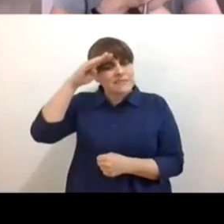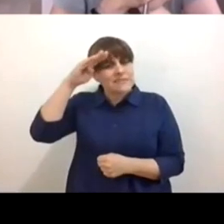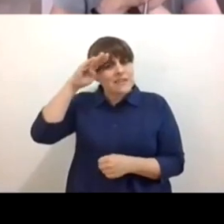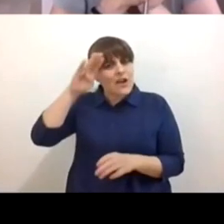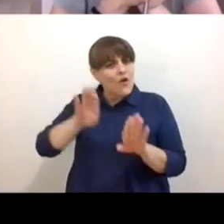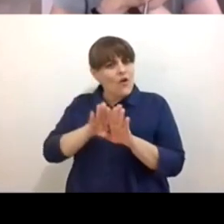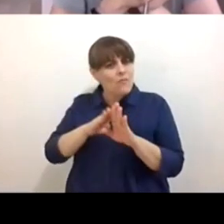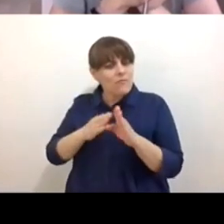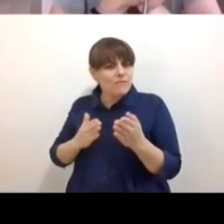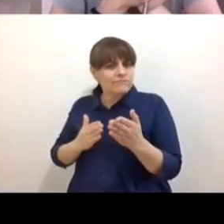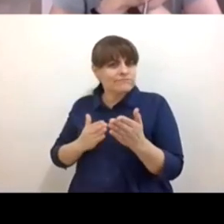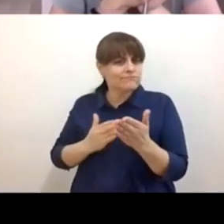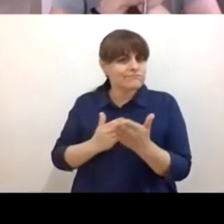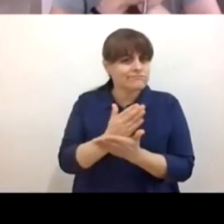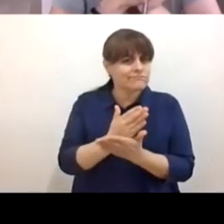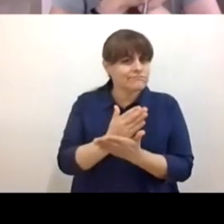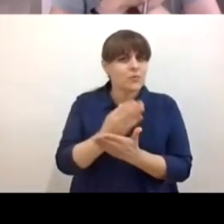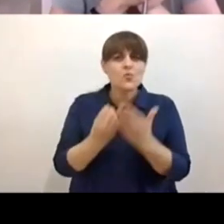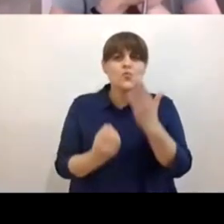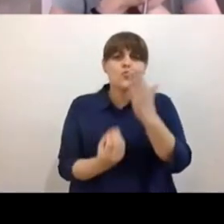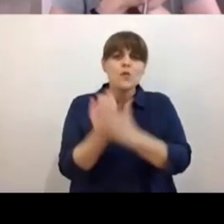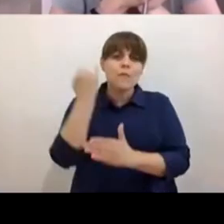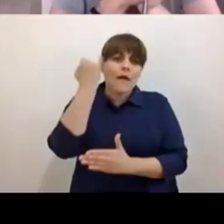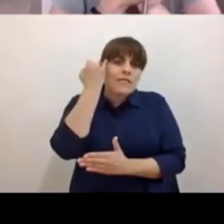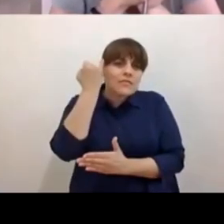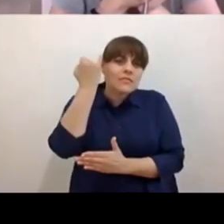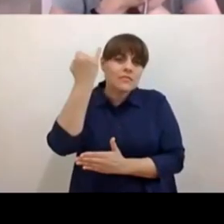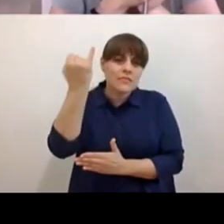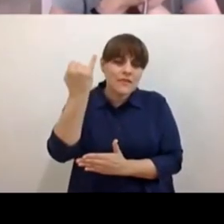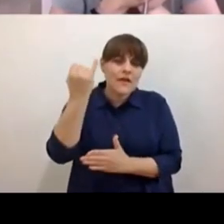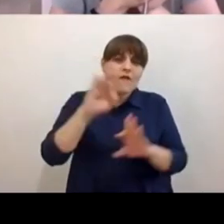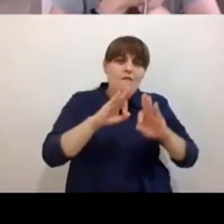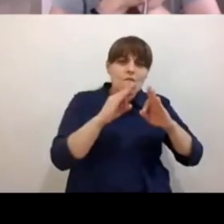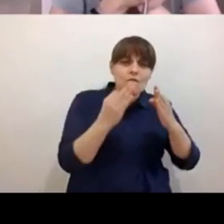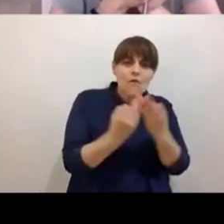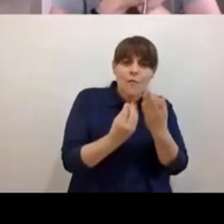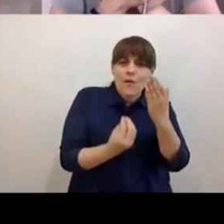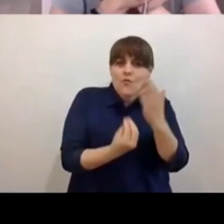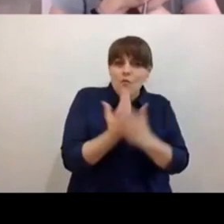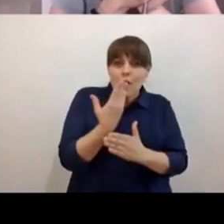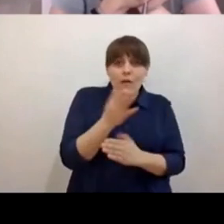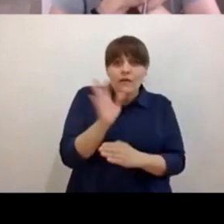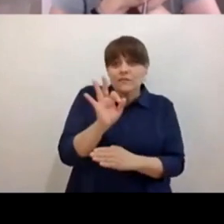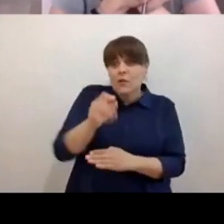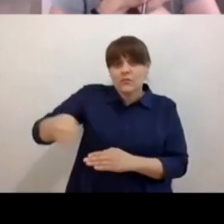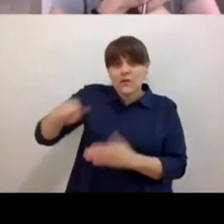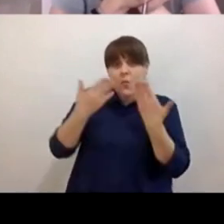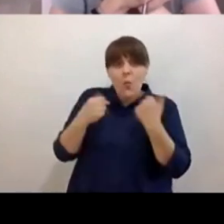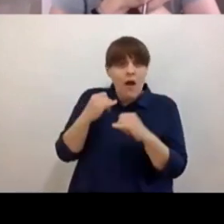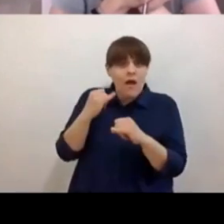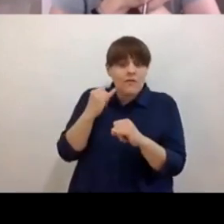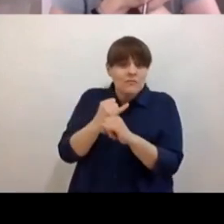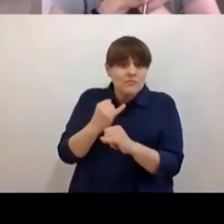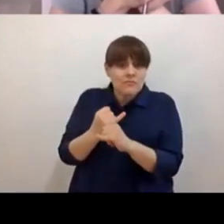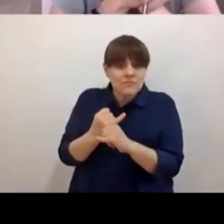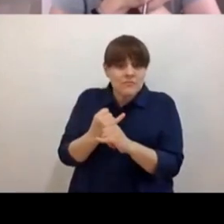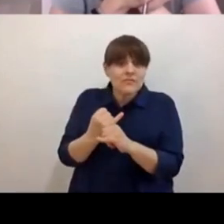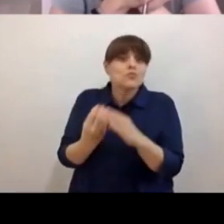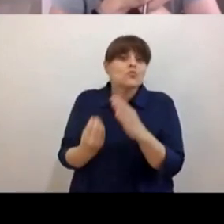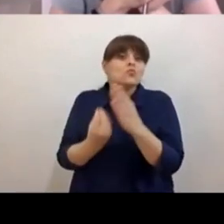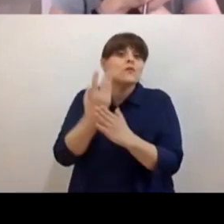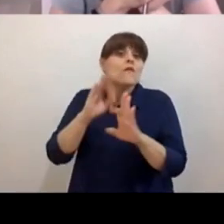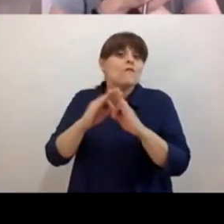creatividad a más medios para que no tienen medios yo creo que aquí queda también un tema